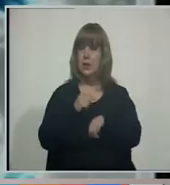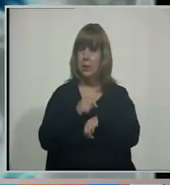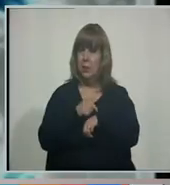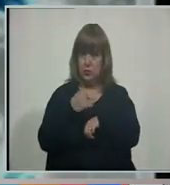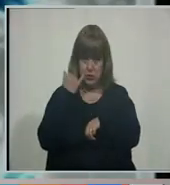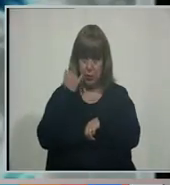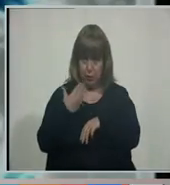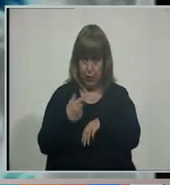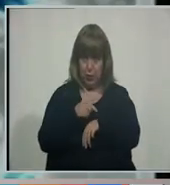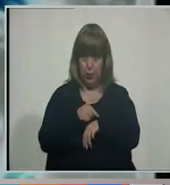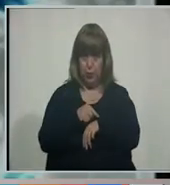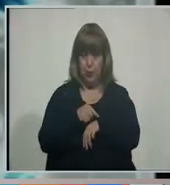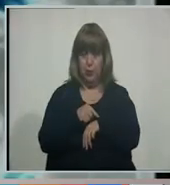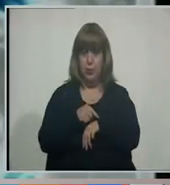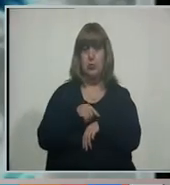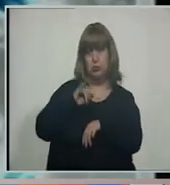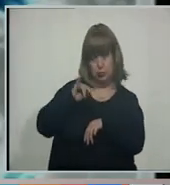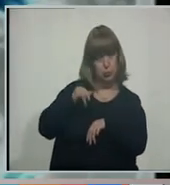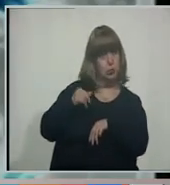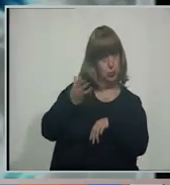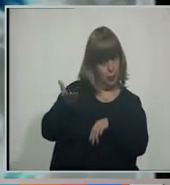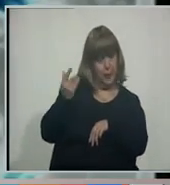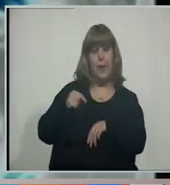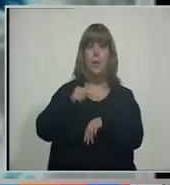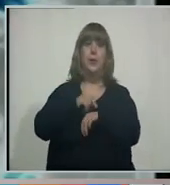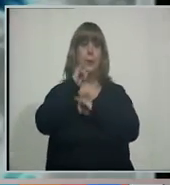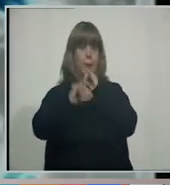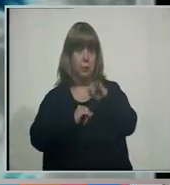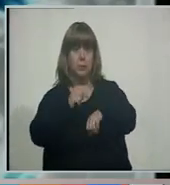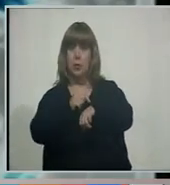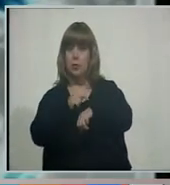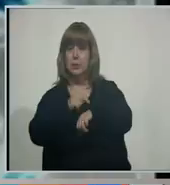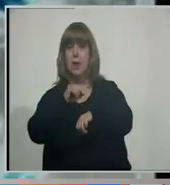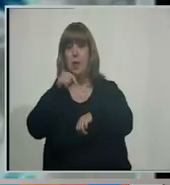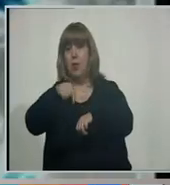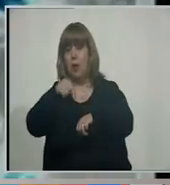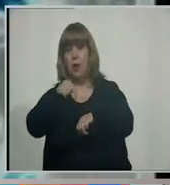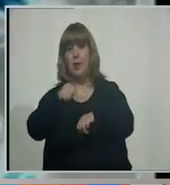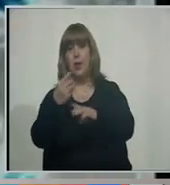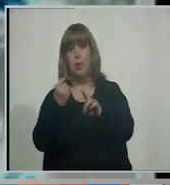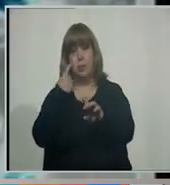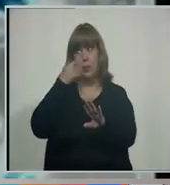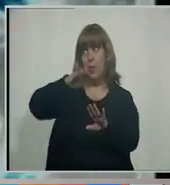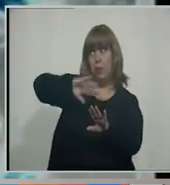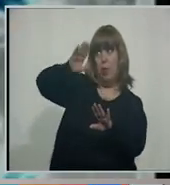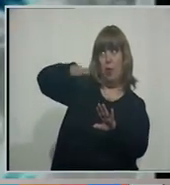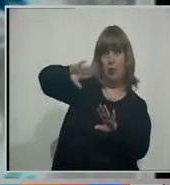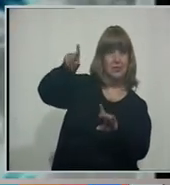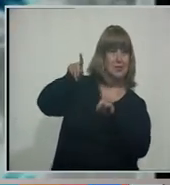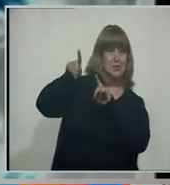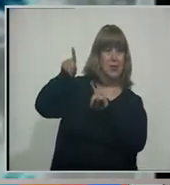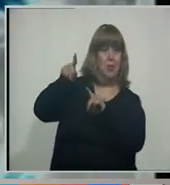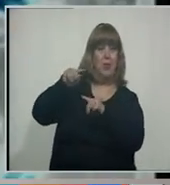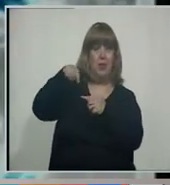me dirás. Sí, dale, dale, te escuchamos. Bueno, otra cosa que tenemos que destacar es lo que va a ir ocurriendo en Corillera en los próximos días.